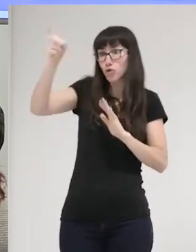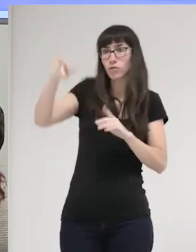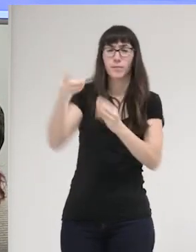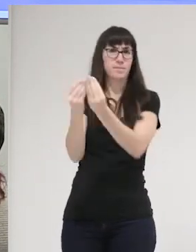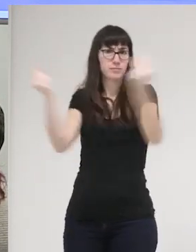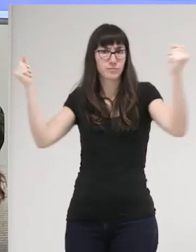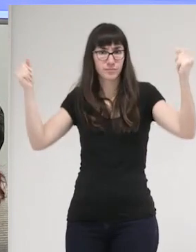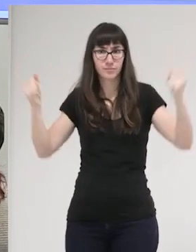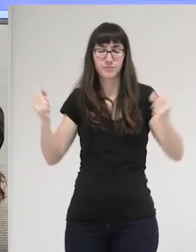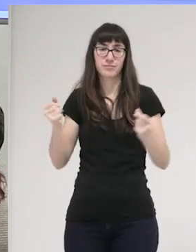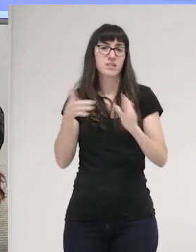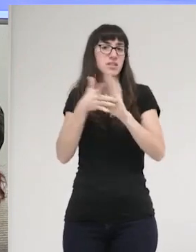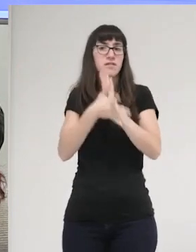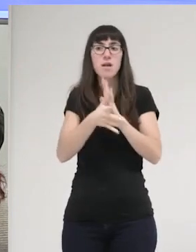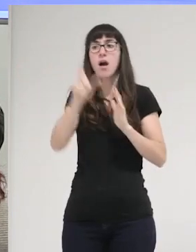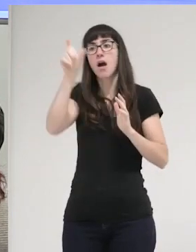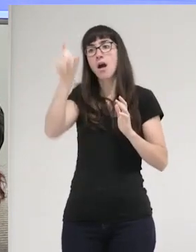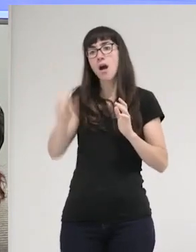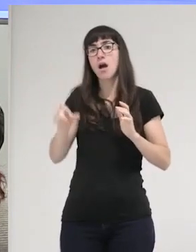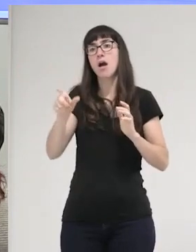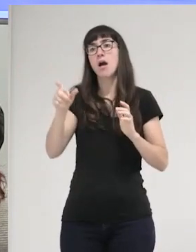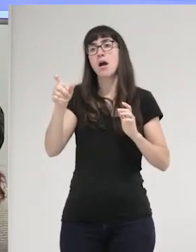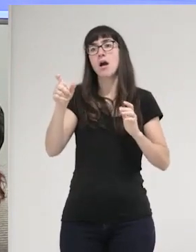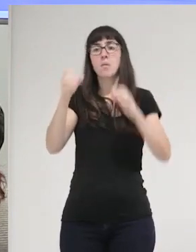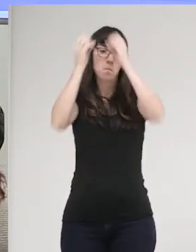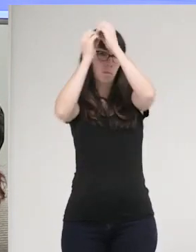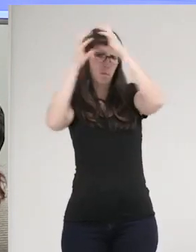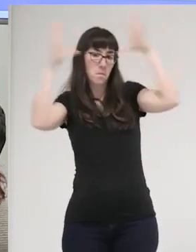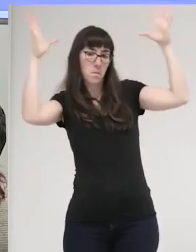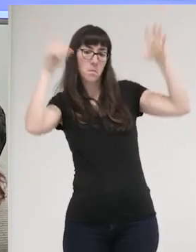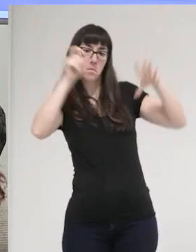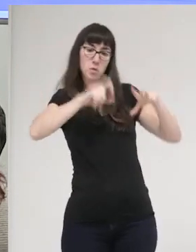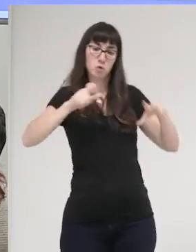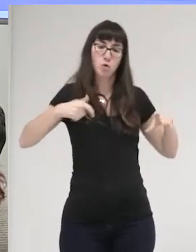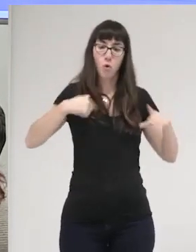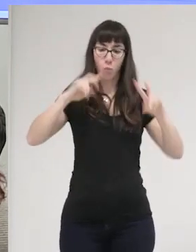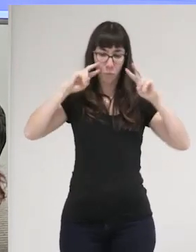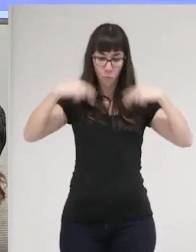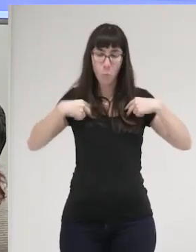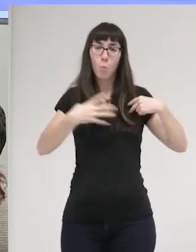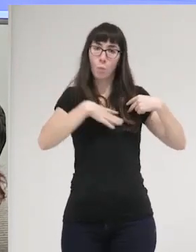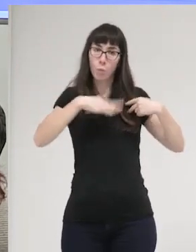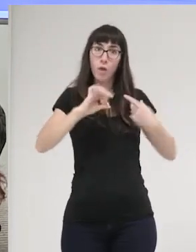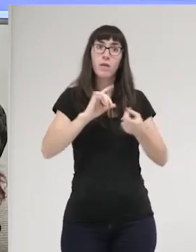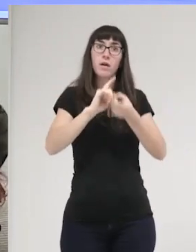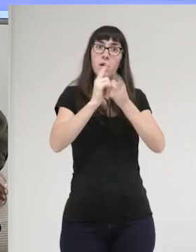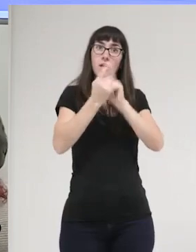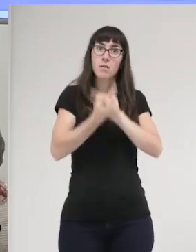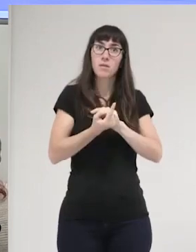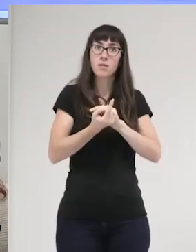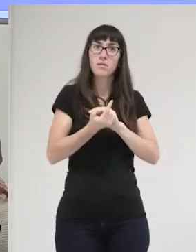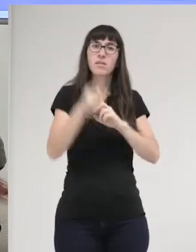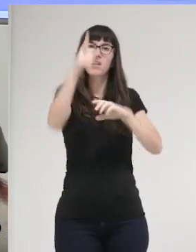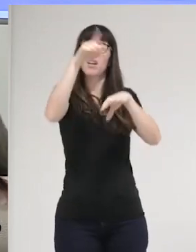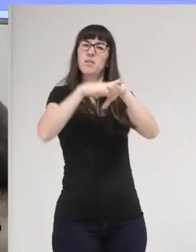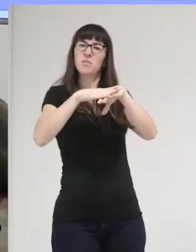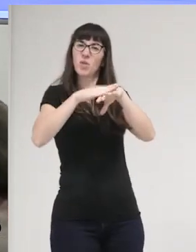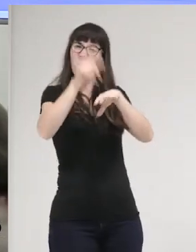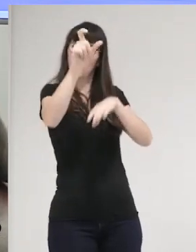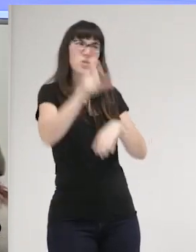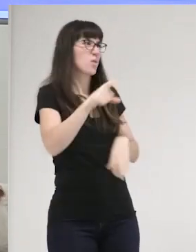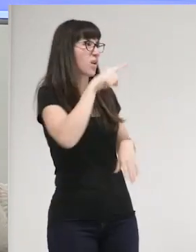tiene que ver con la imposibilidad de pensar en que las personas pueden transformar sus conductas, ¿no? Pero, ¿eso dónde se ha sacado? ¿Eso